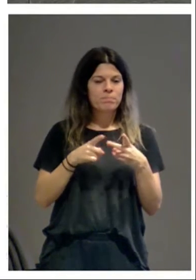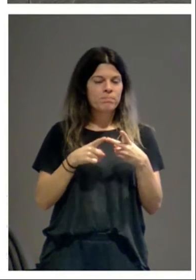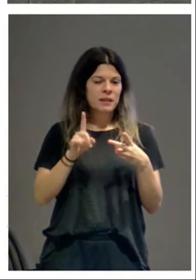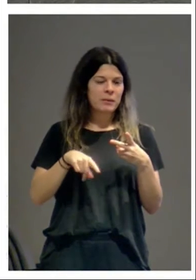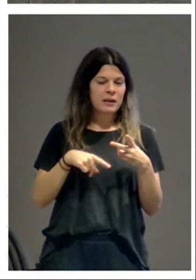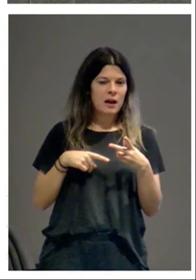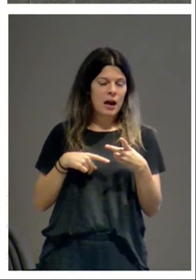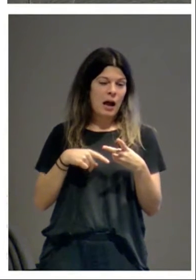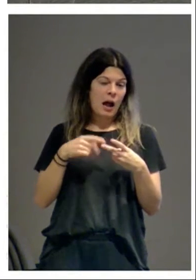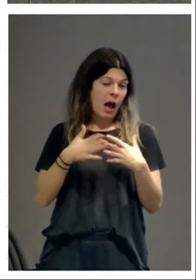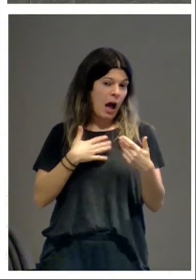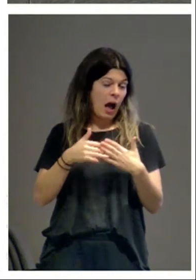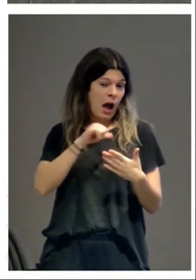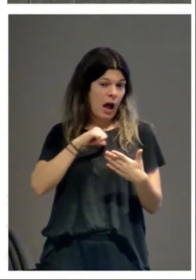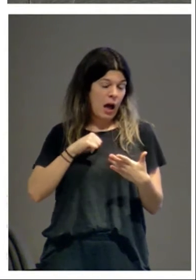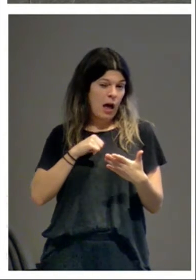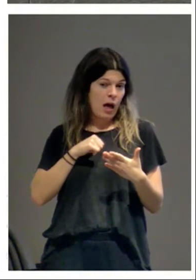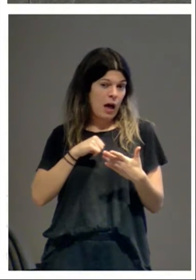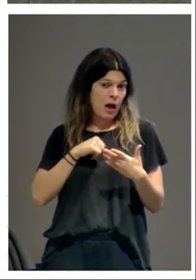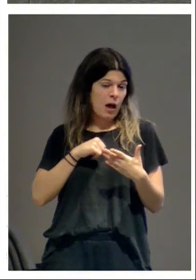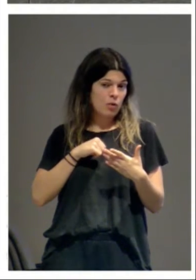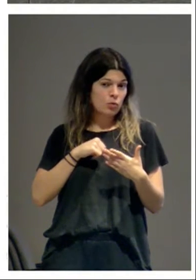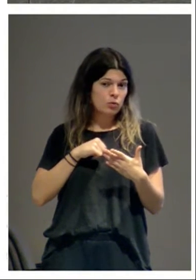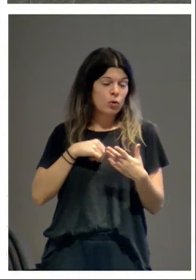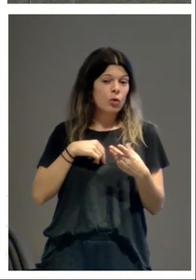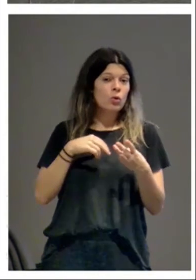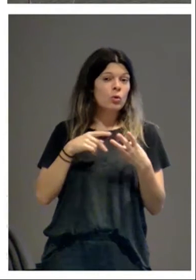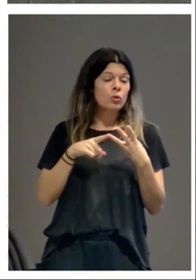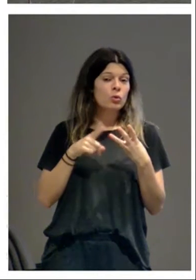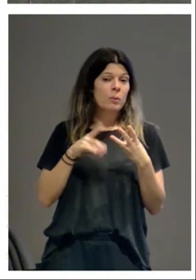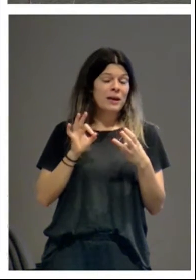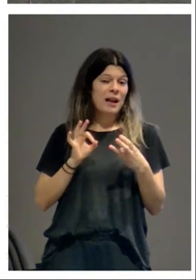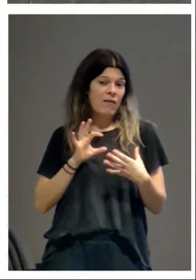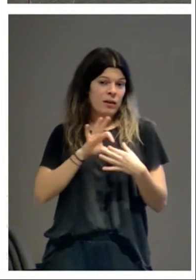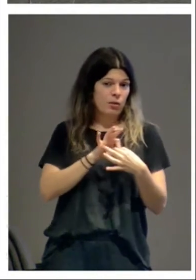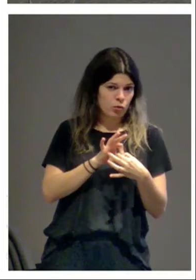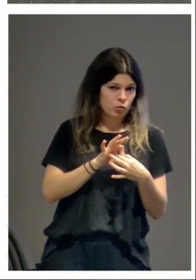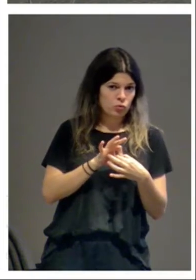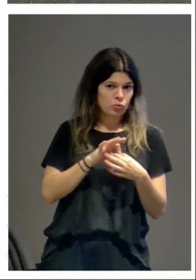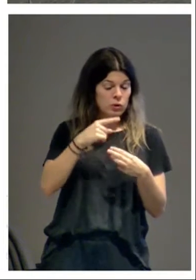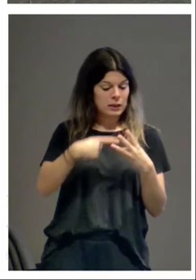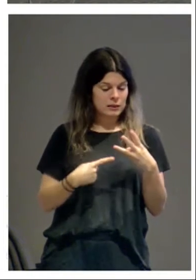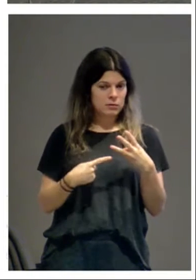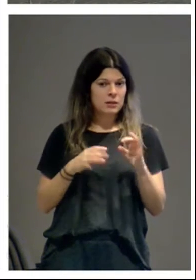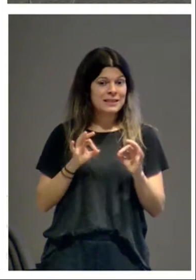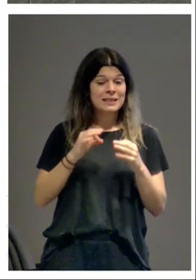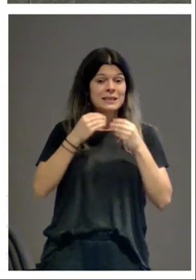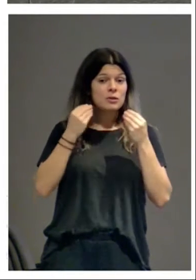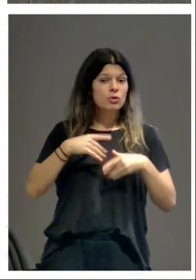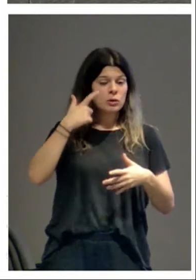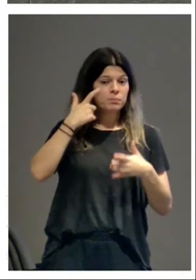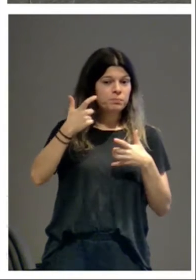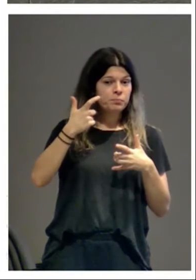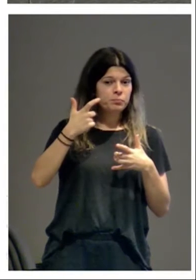autoría, el predominio por la preocupación por la filiación. Eso es, por así decir, la historia del arte